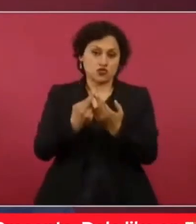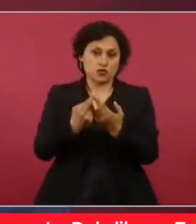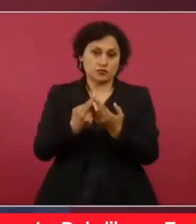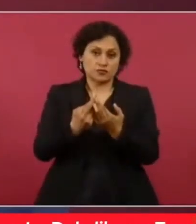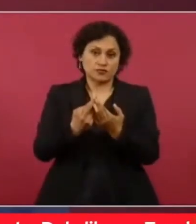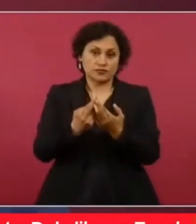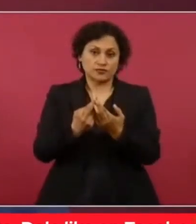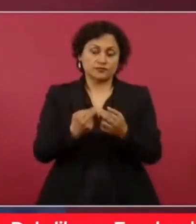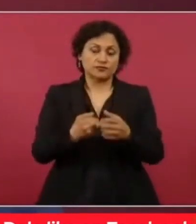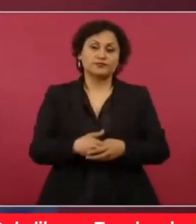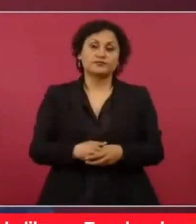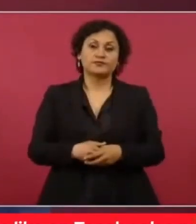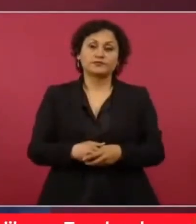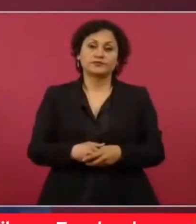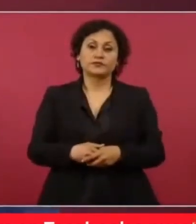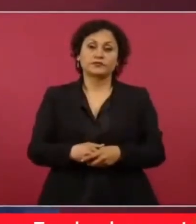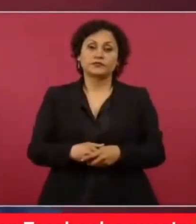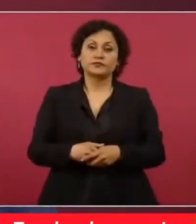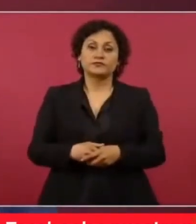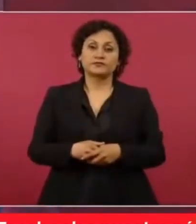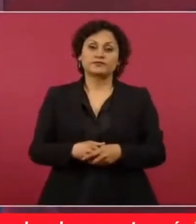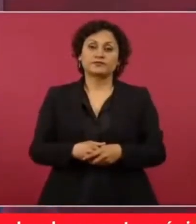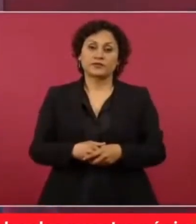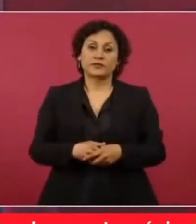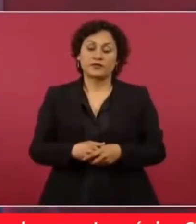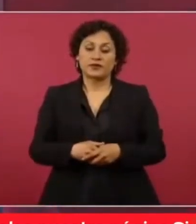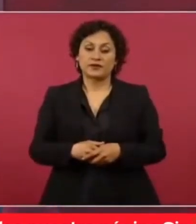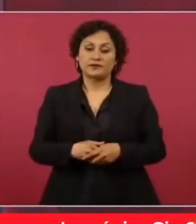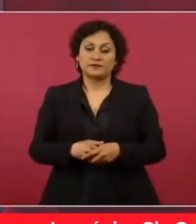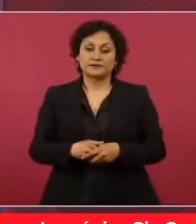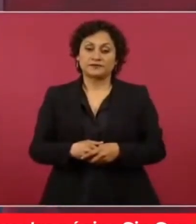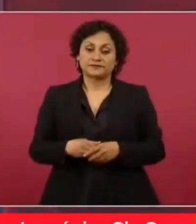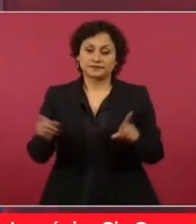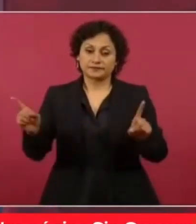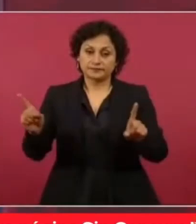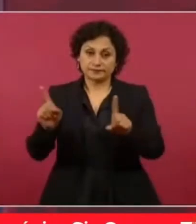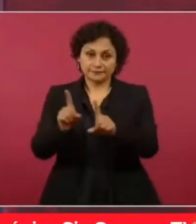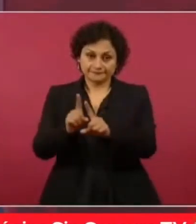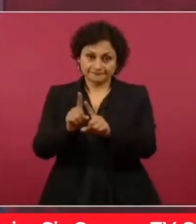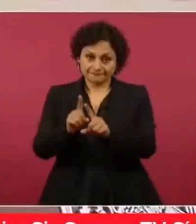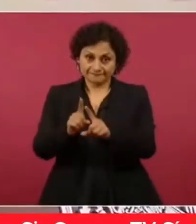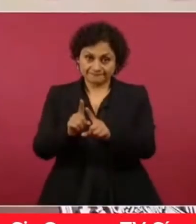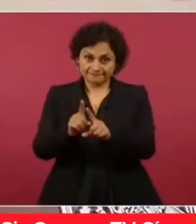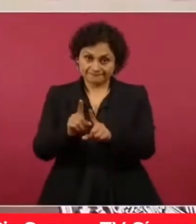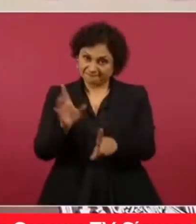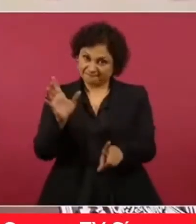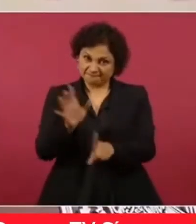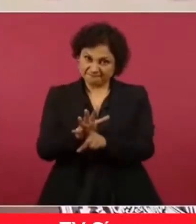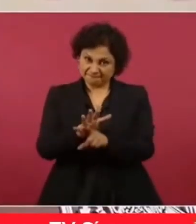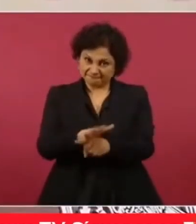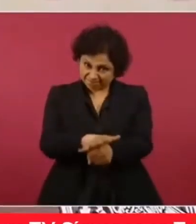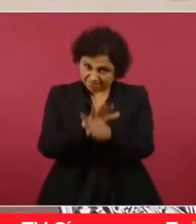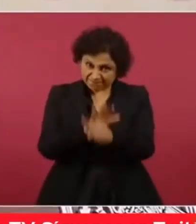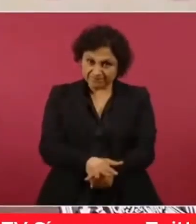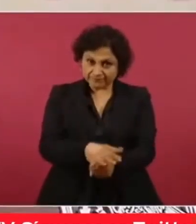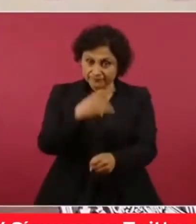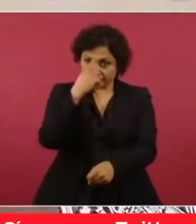presionó para que se autorizara